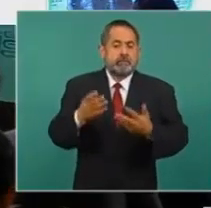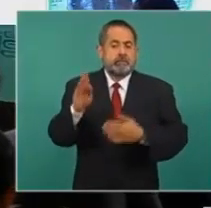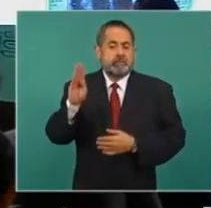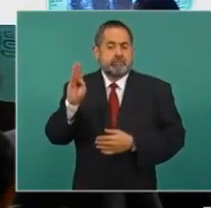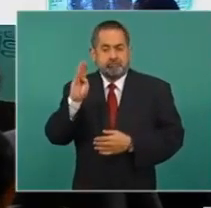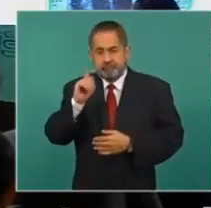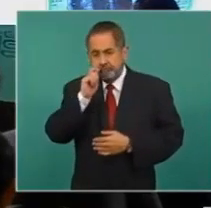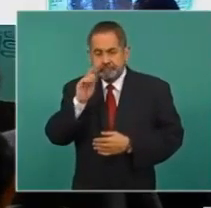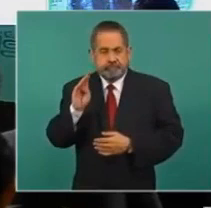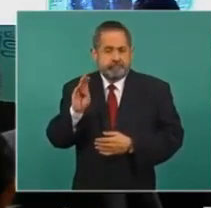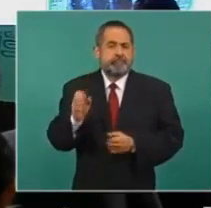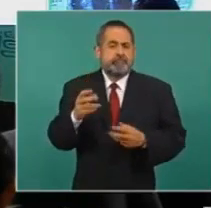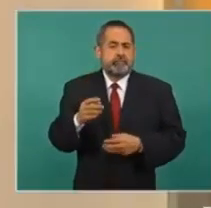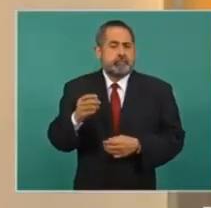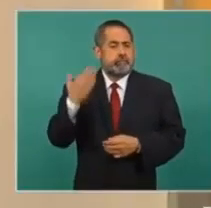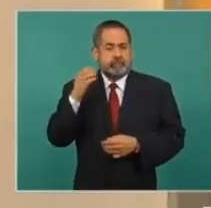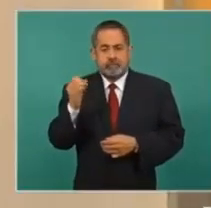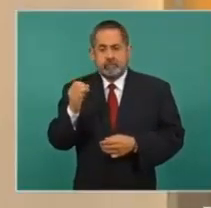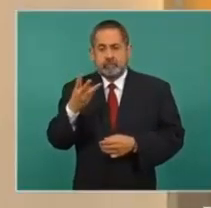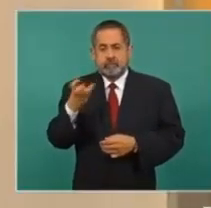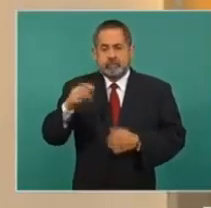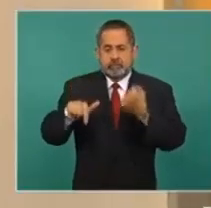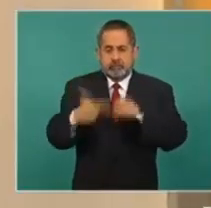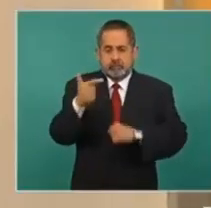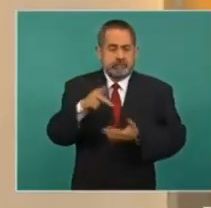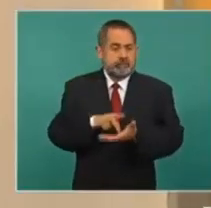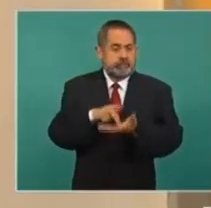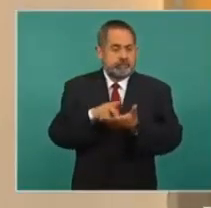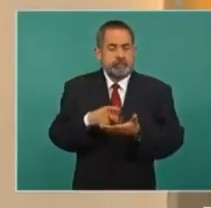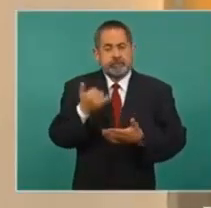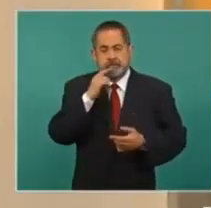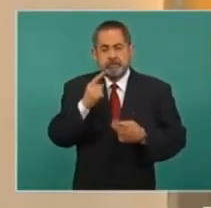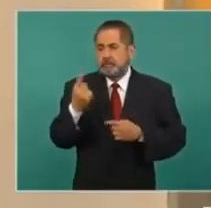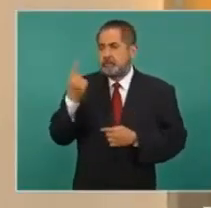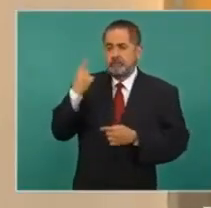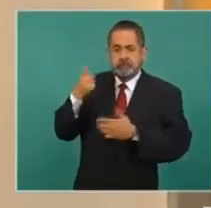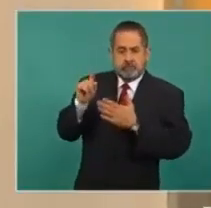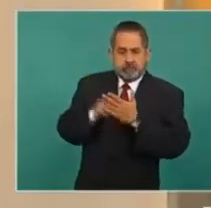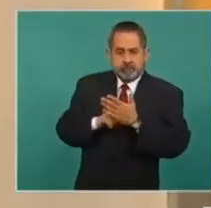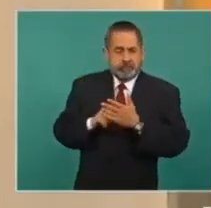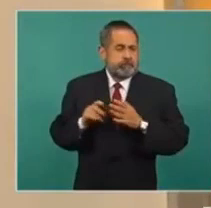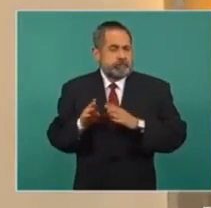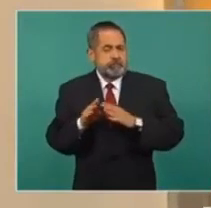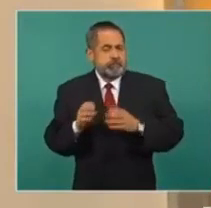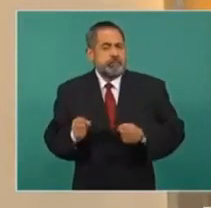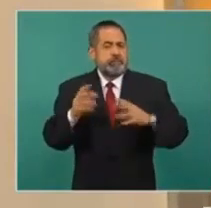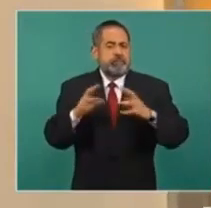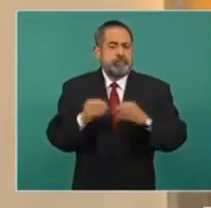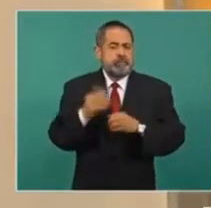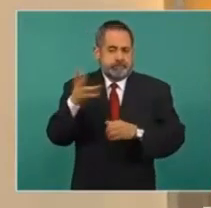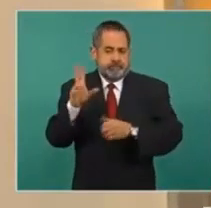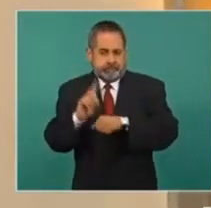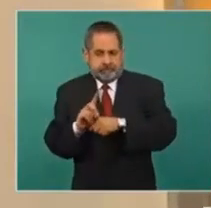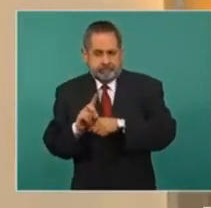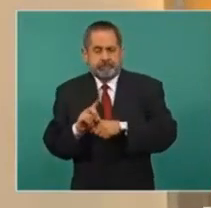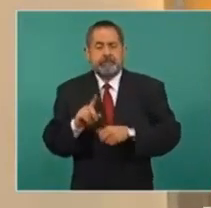en octubre 312 kilogramos. En el mes anterior, que el periodo incluye 10 días,